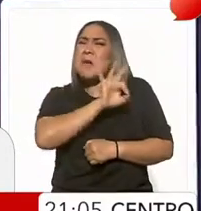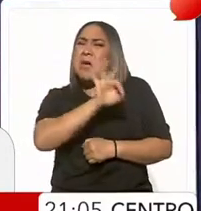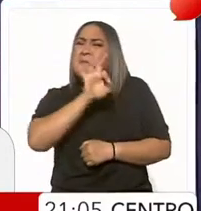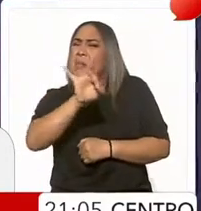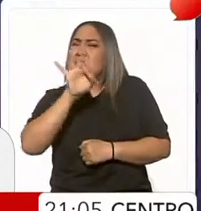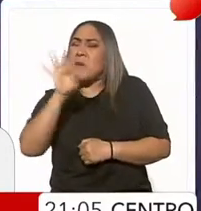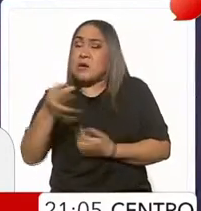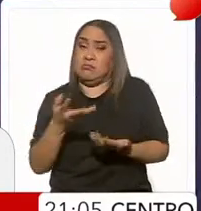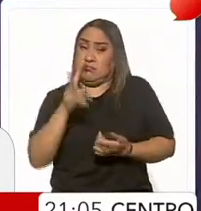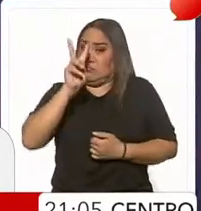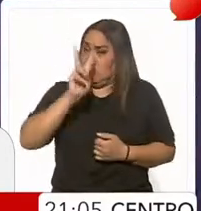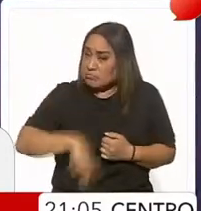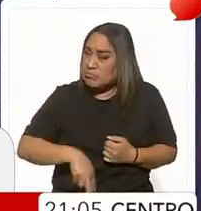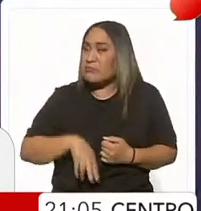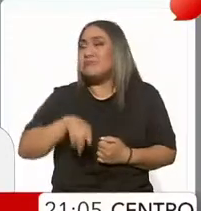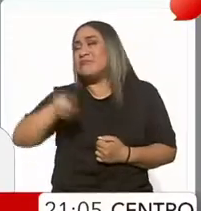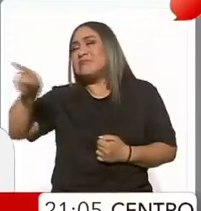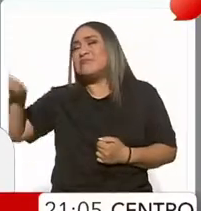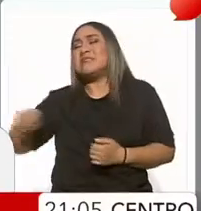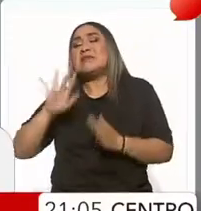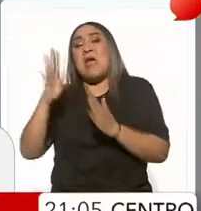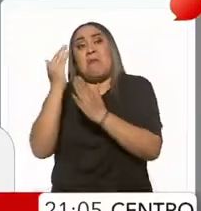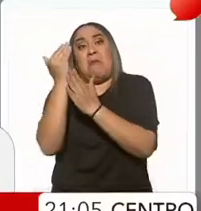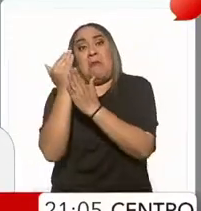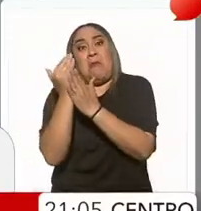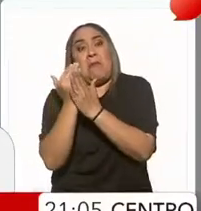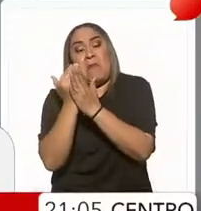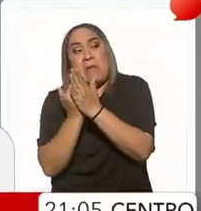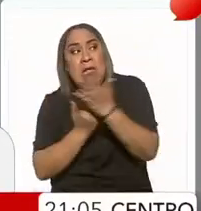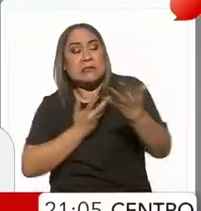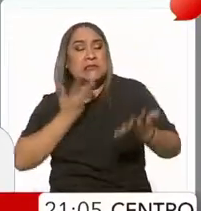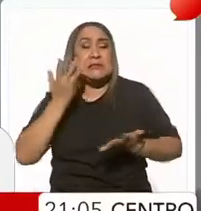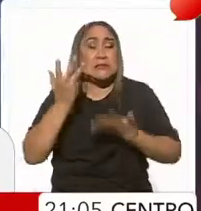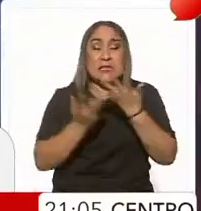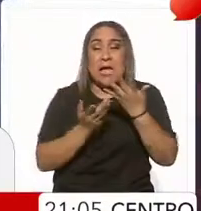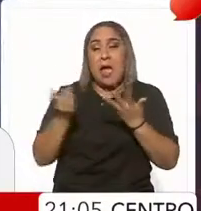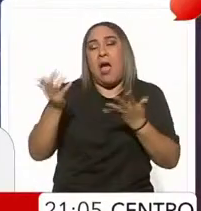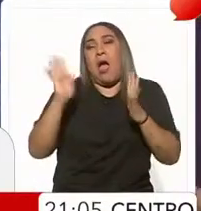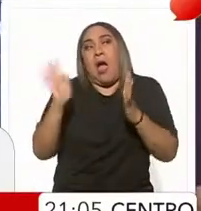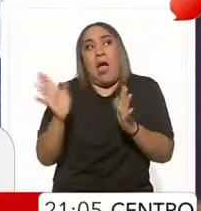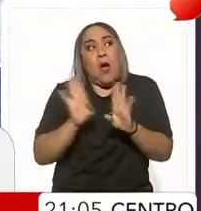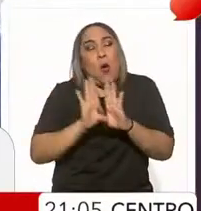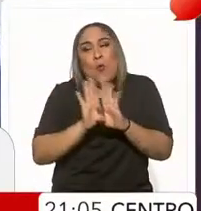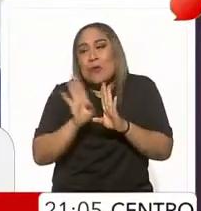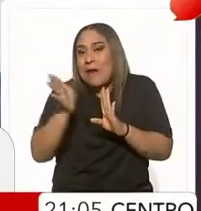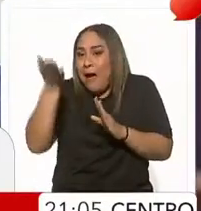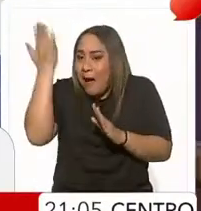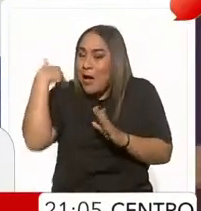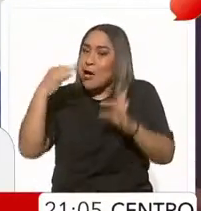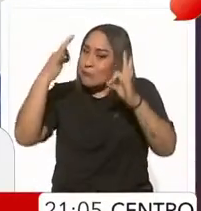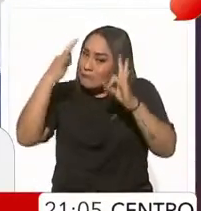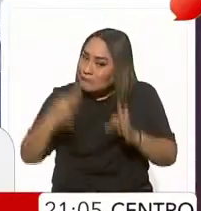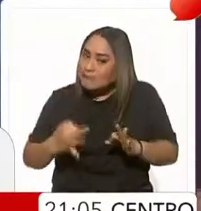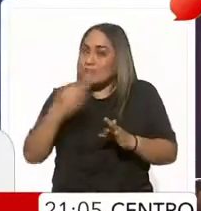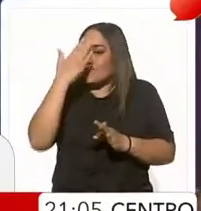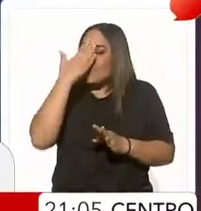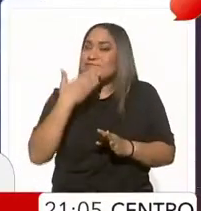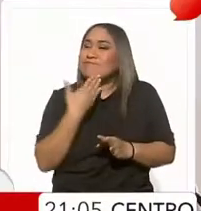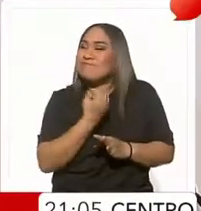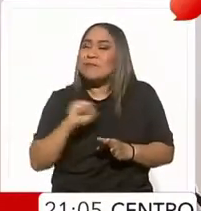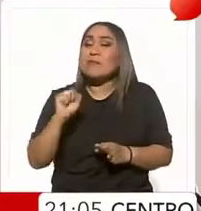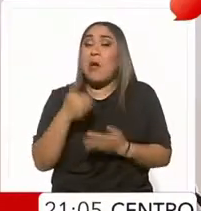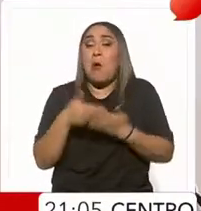en franca decadencia. Han perdido la imaginación, el talento porque se entregaron